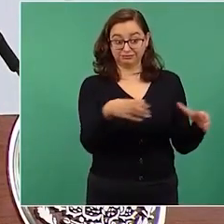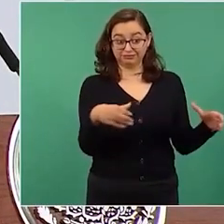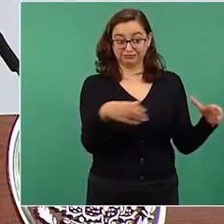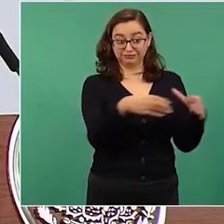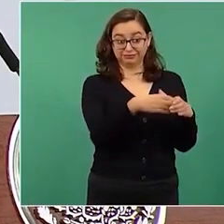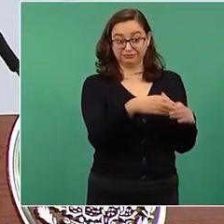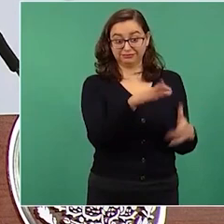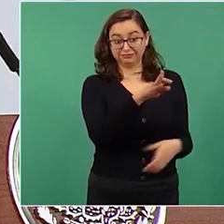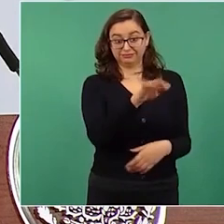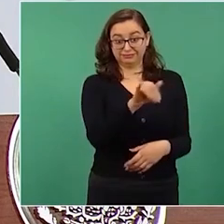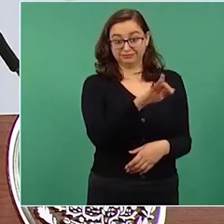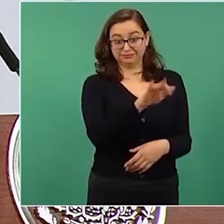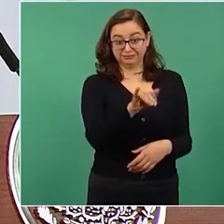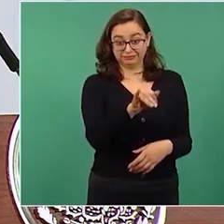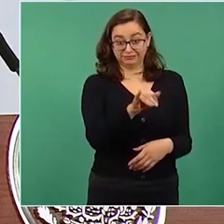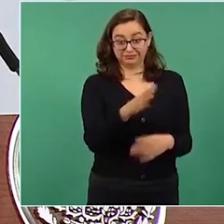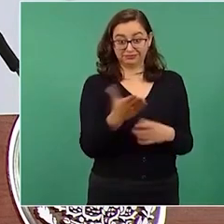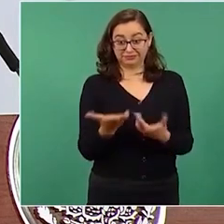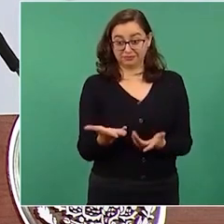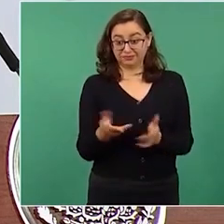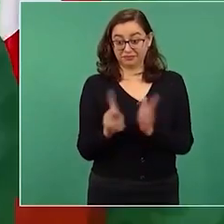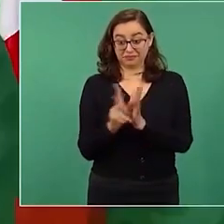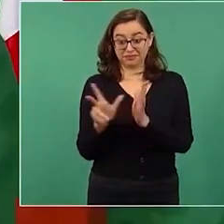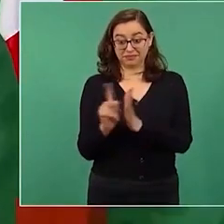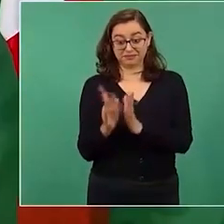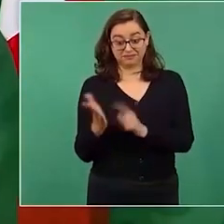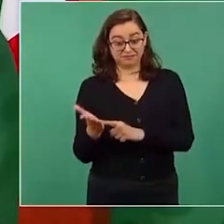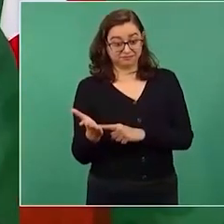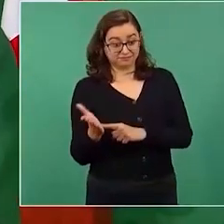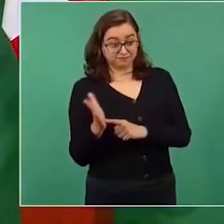los fifís, un periódico como este,